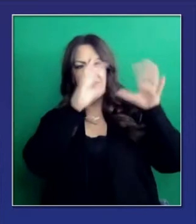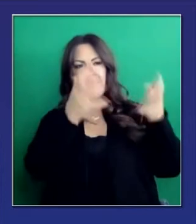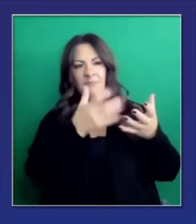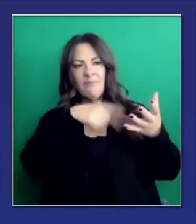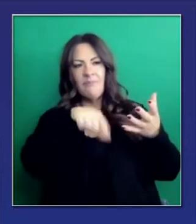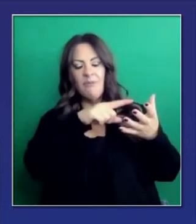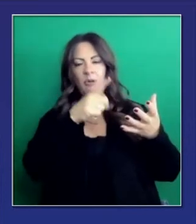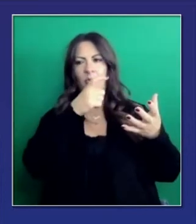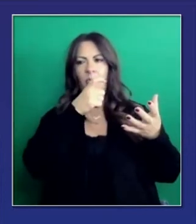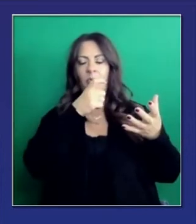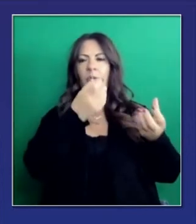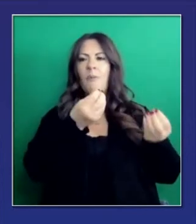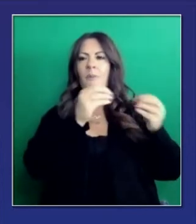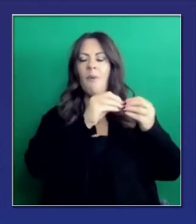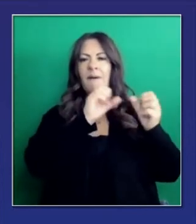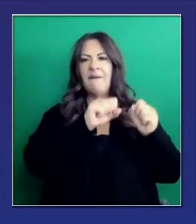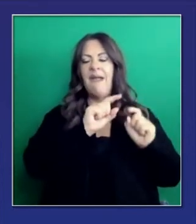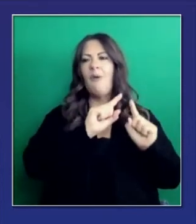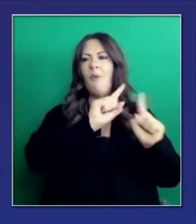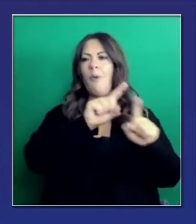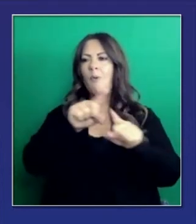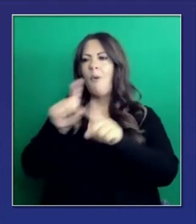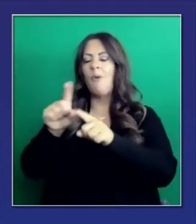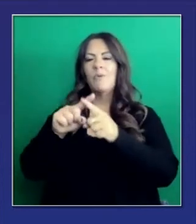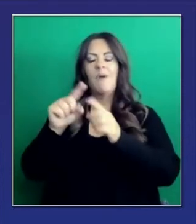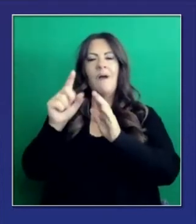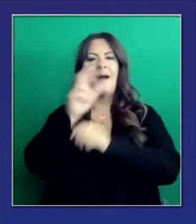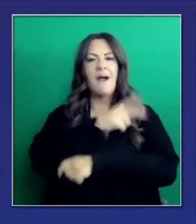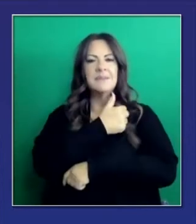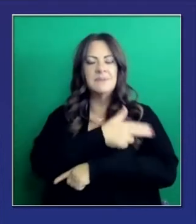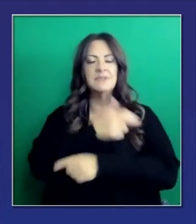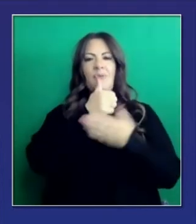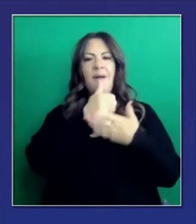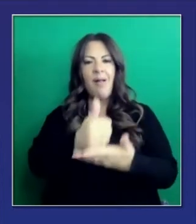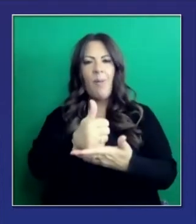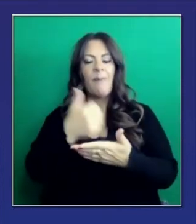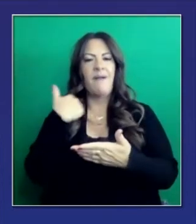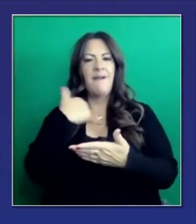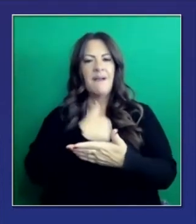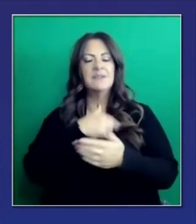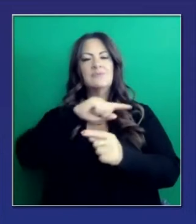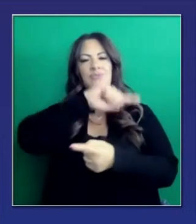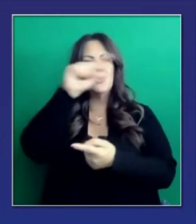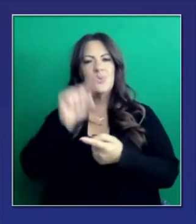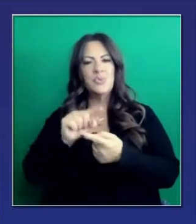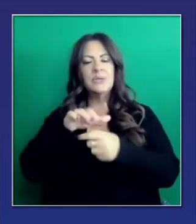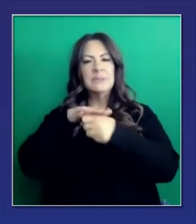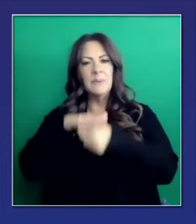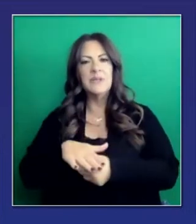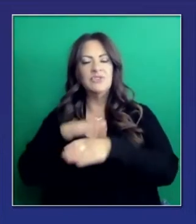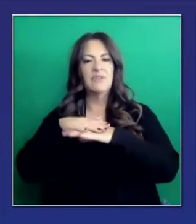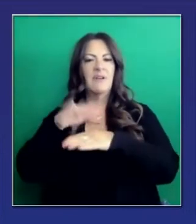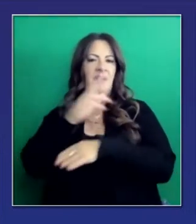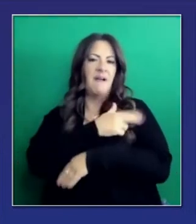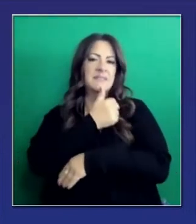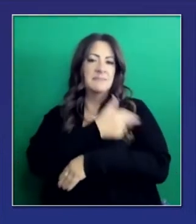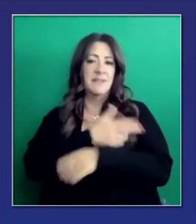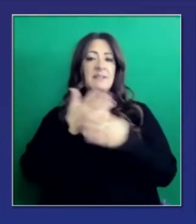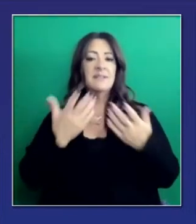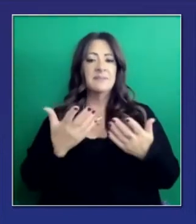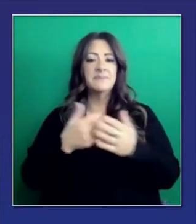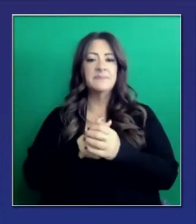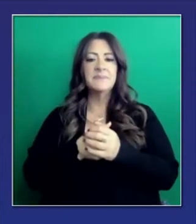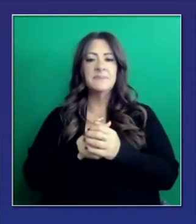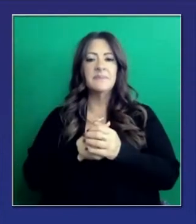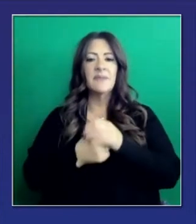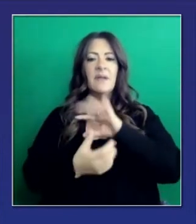añadido ciertos objetivos adicionales de llegar a 1.000 en la última semana. Pudimos superarlo. Más de 5.175